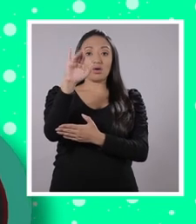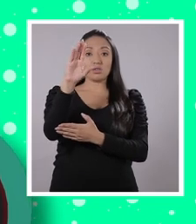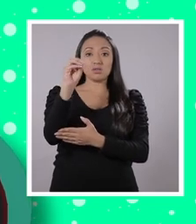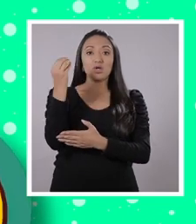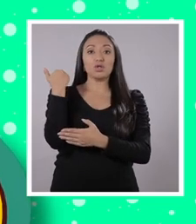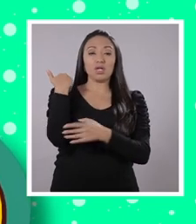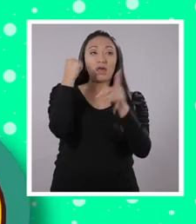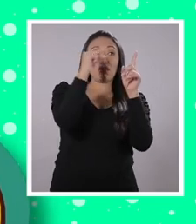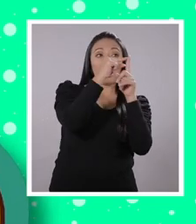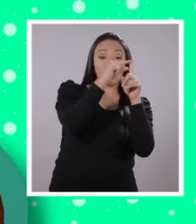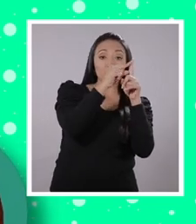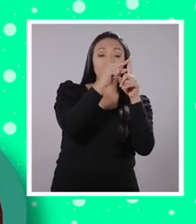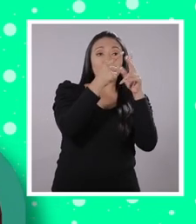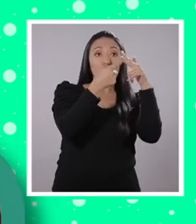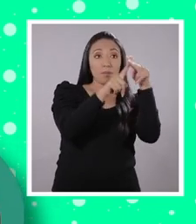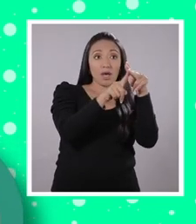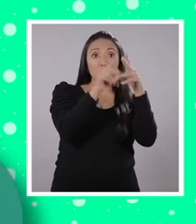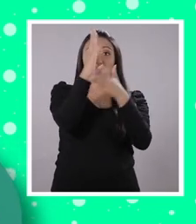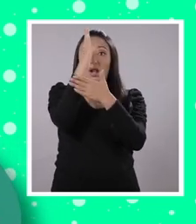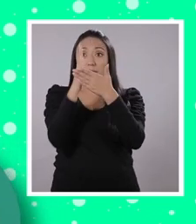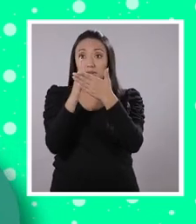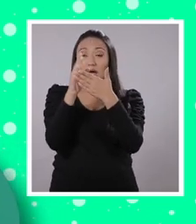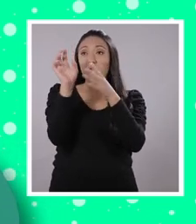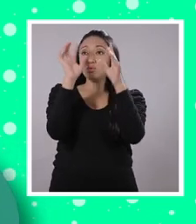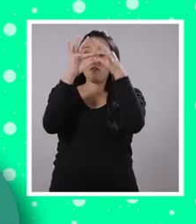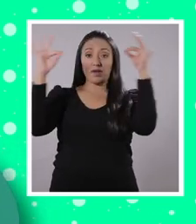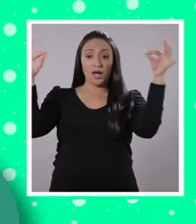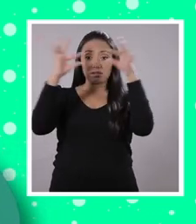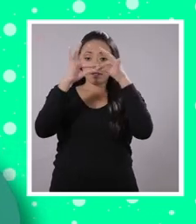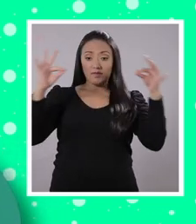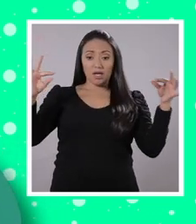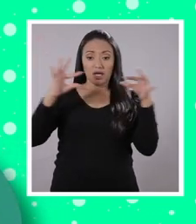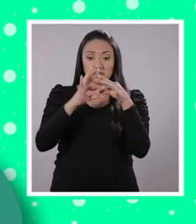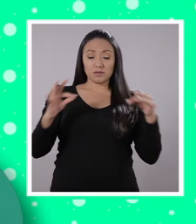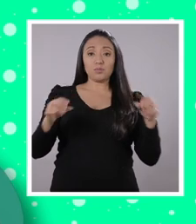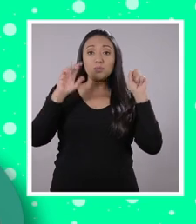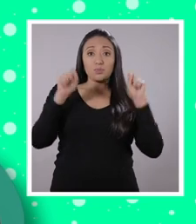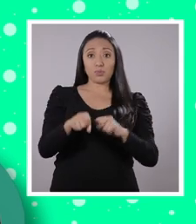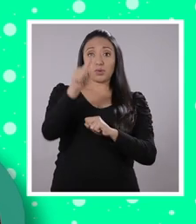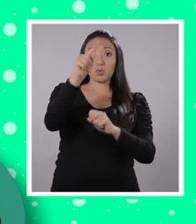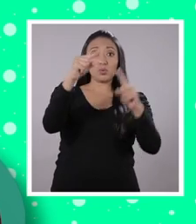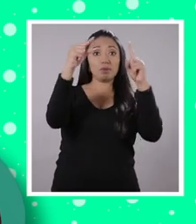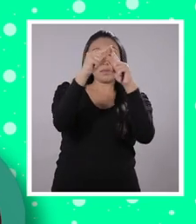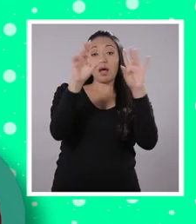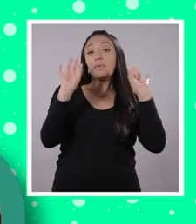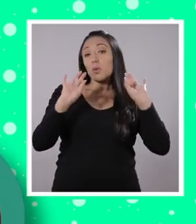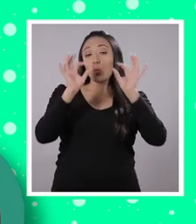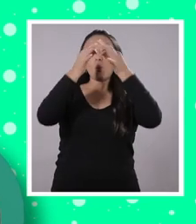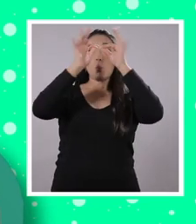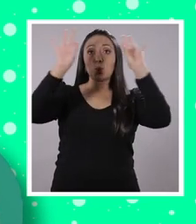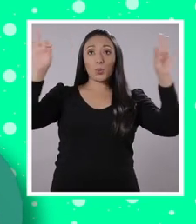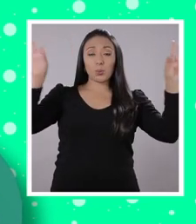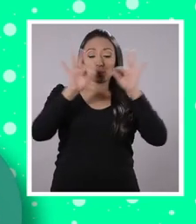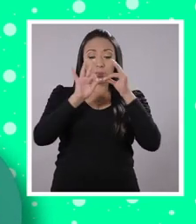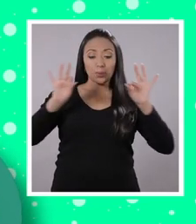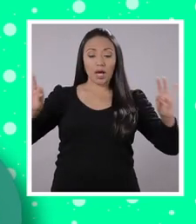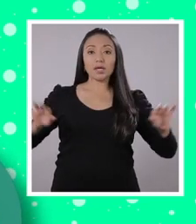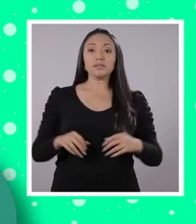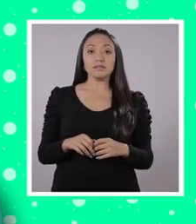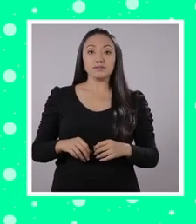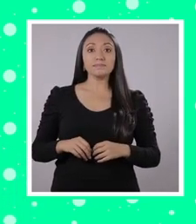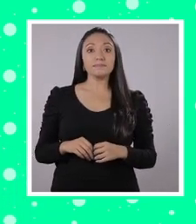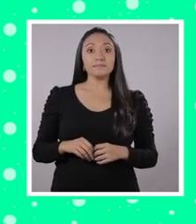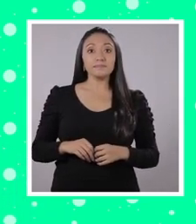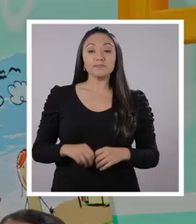Acróstico, que contiene letras al inicio, en medio y al final de sus versos, con las que se puede formar una palabra o una frase.